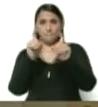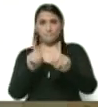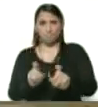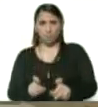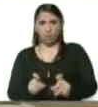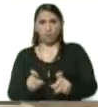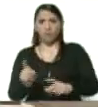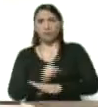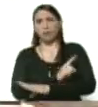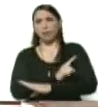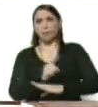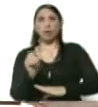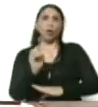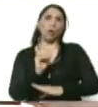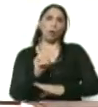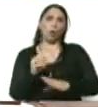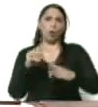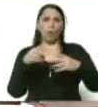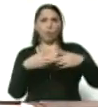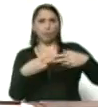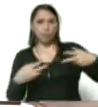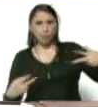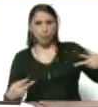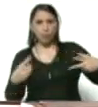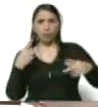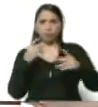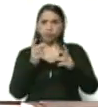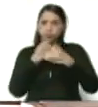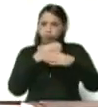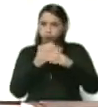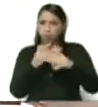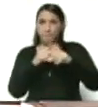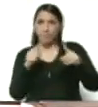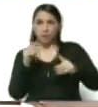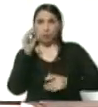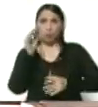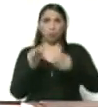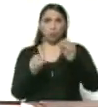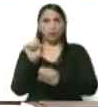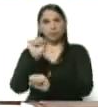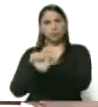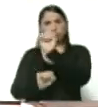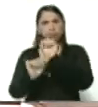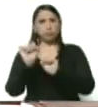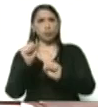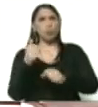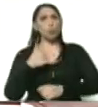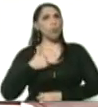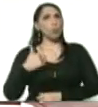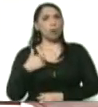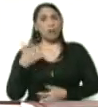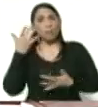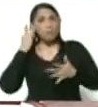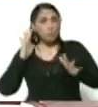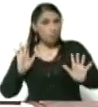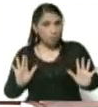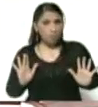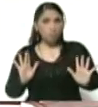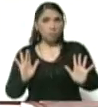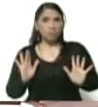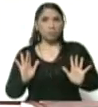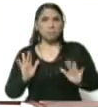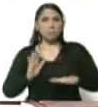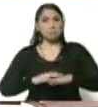tanto rápidas o la molecular, si hubiese lugar, para justamente evitar cualquier posibilidad de que se